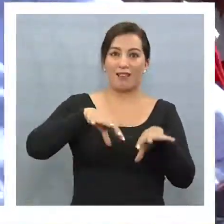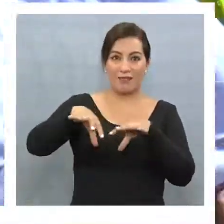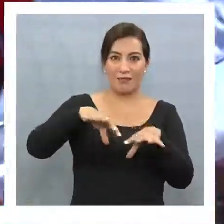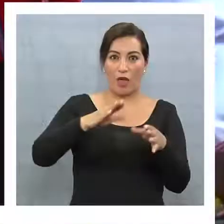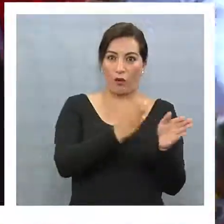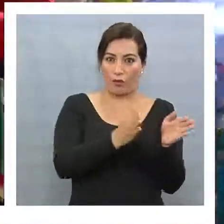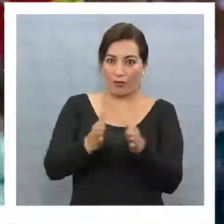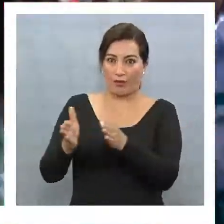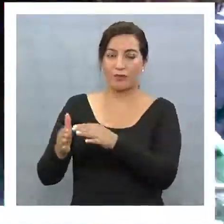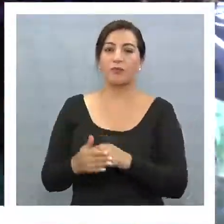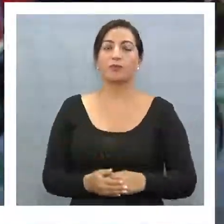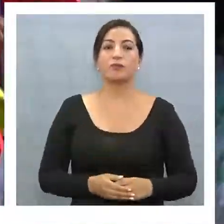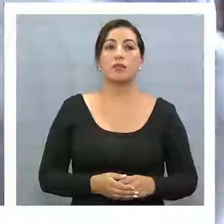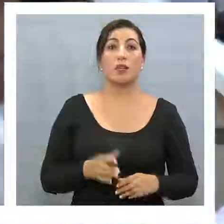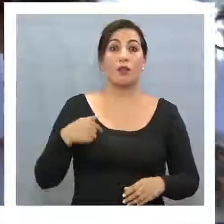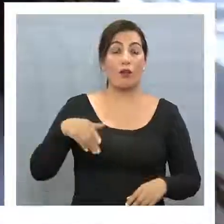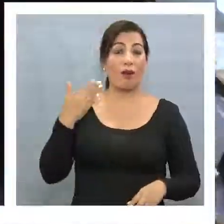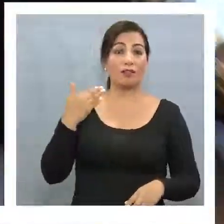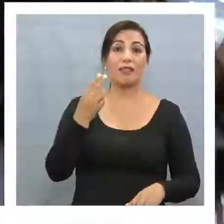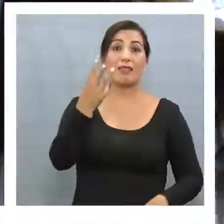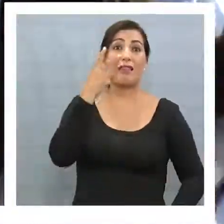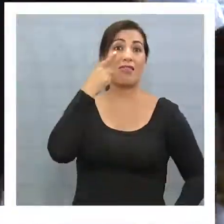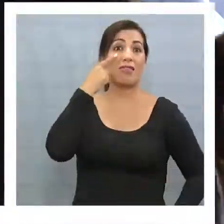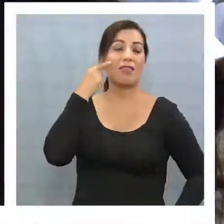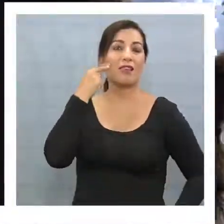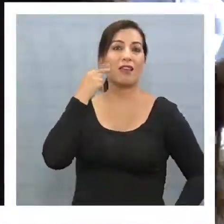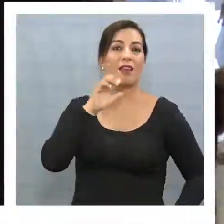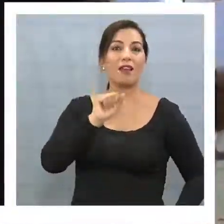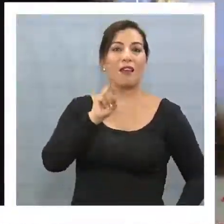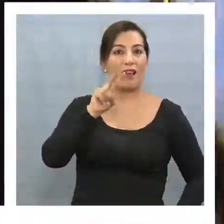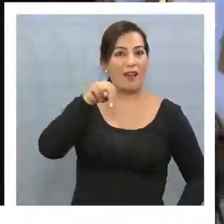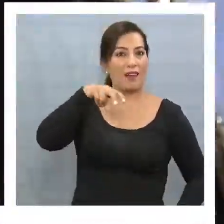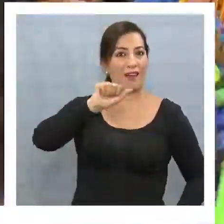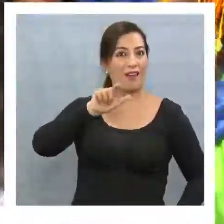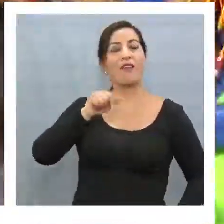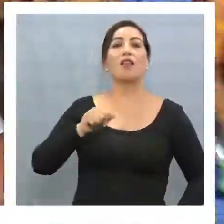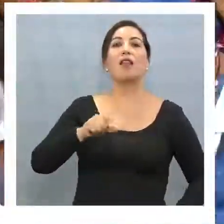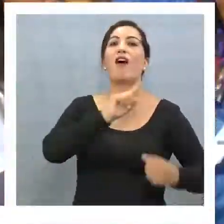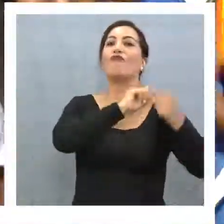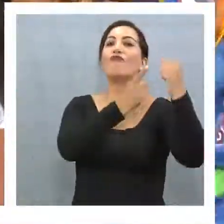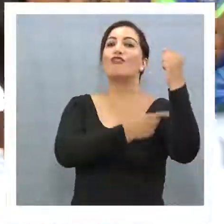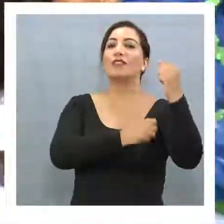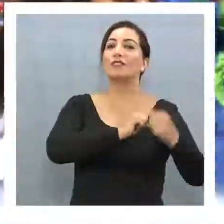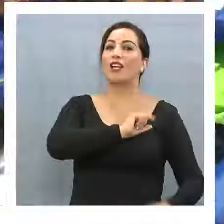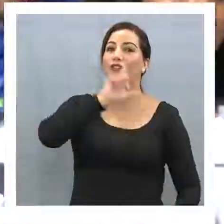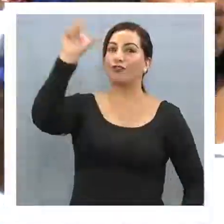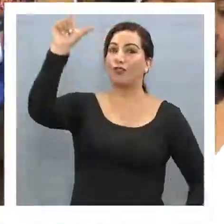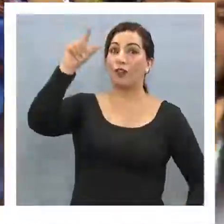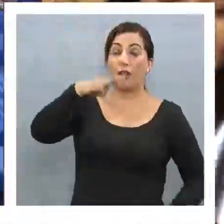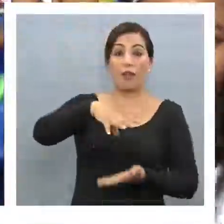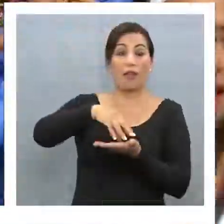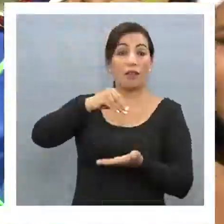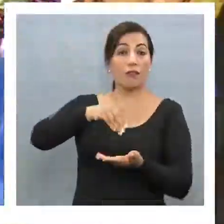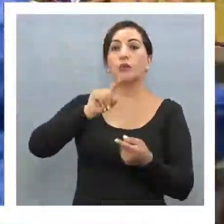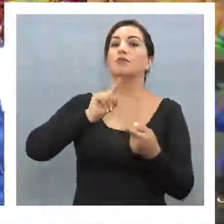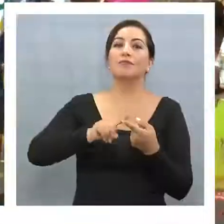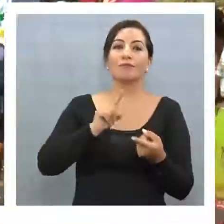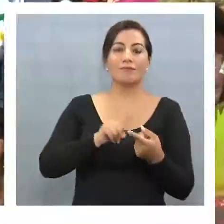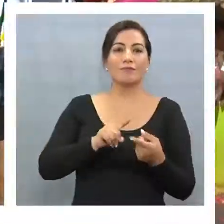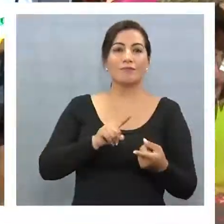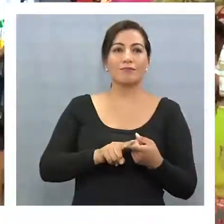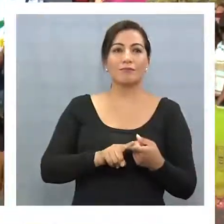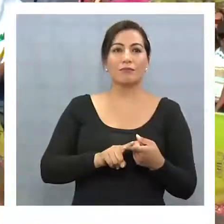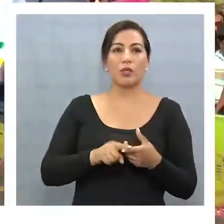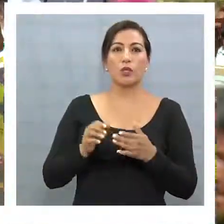La reciente celebración durante tres días del carnaval con la Fuerza del Sol en Arica, con una participación